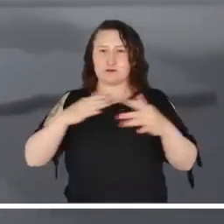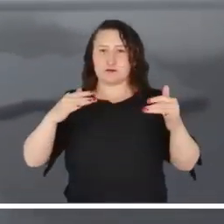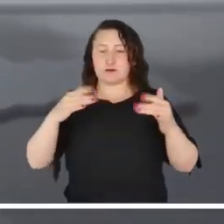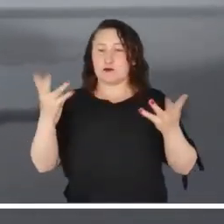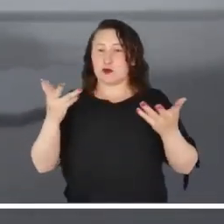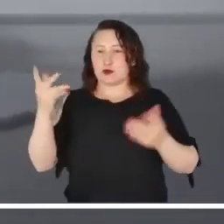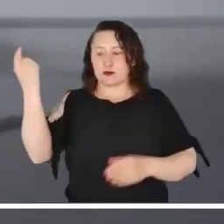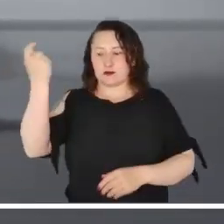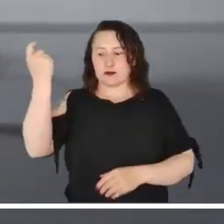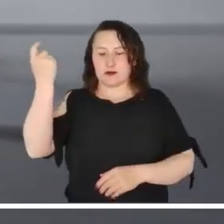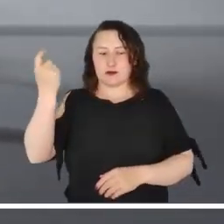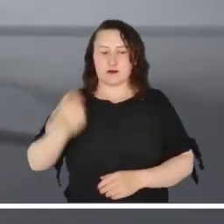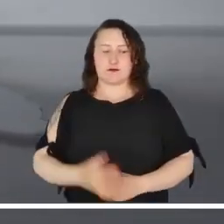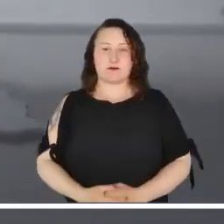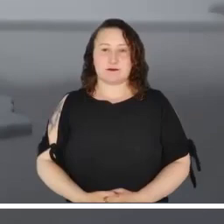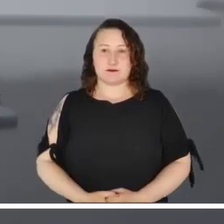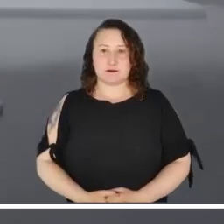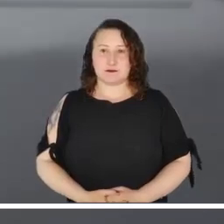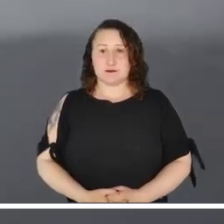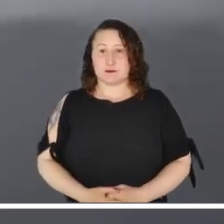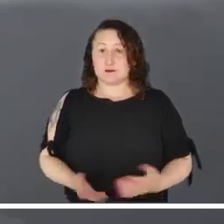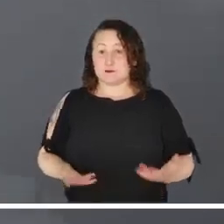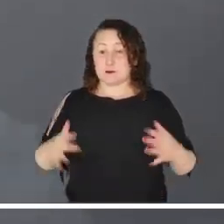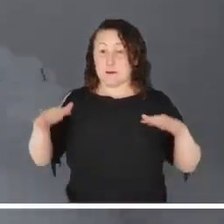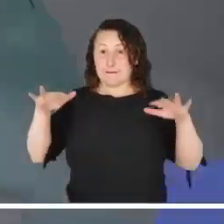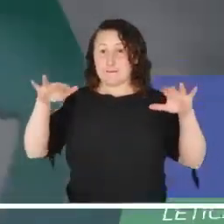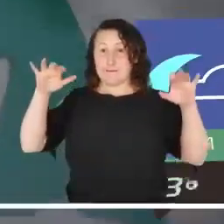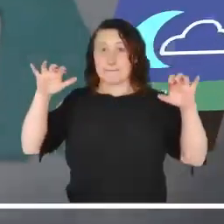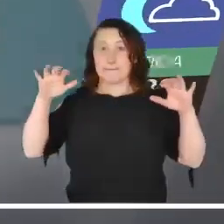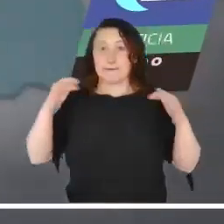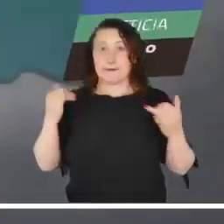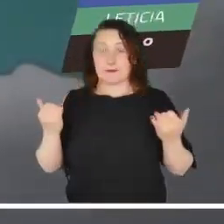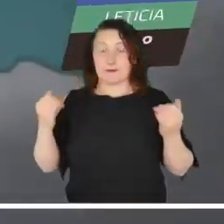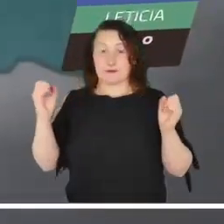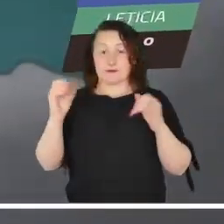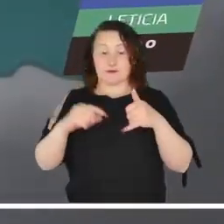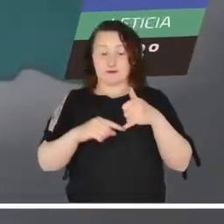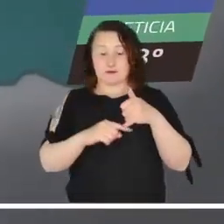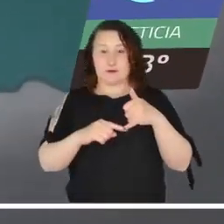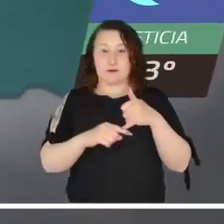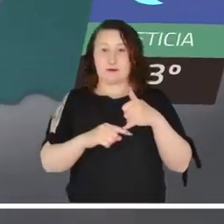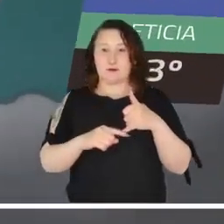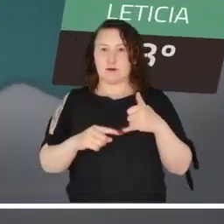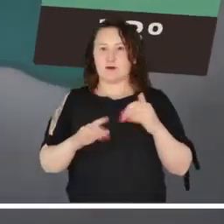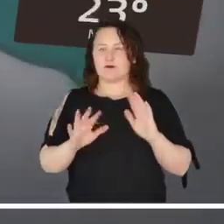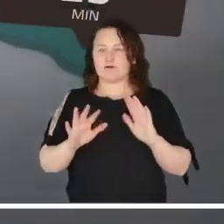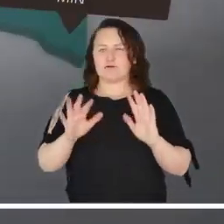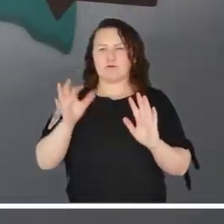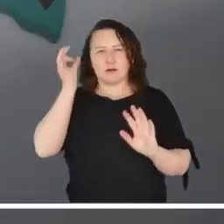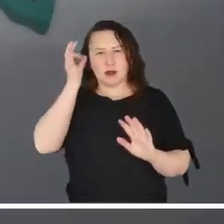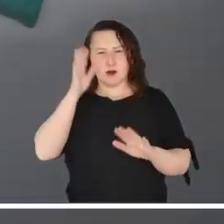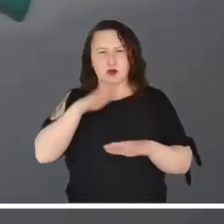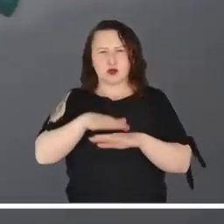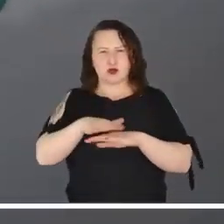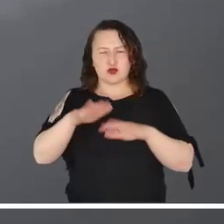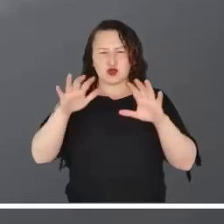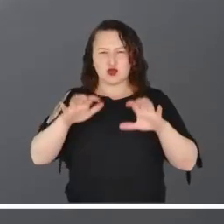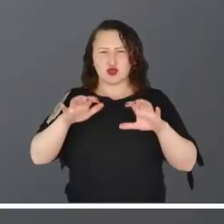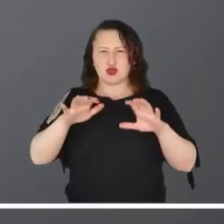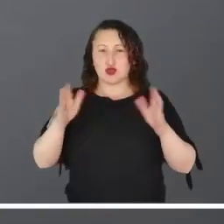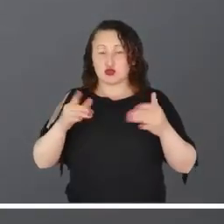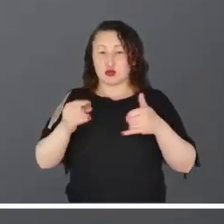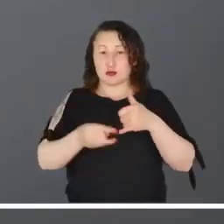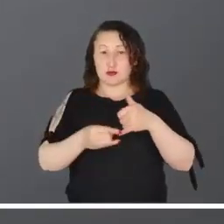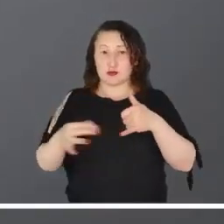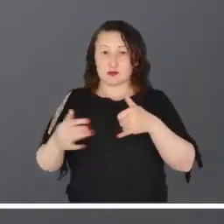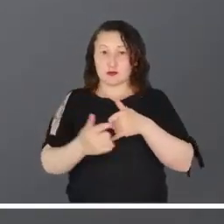se espera que persistan únicamente en Meta. Un regreso progresivo hacia las condiciones secas se notará en la Amazonía, sin embargo